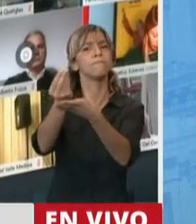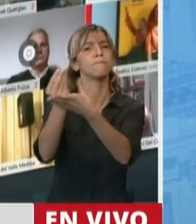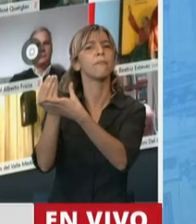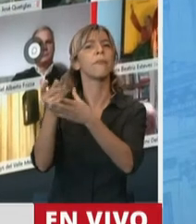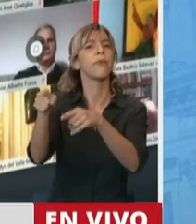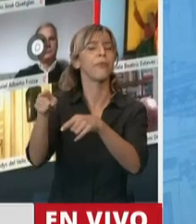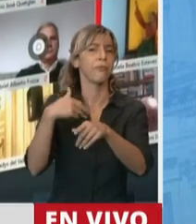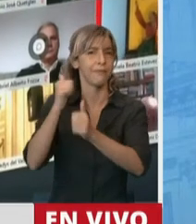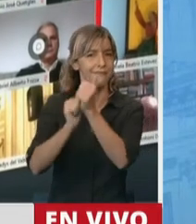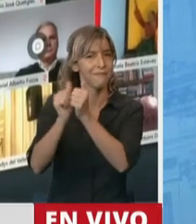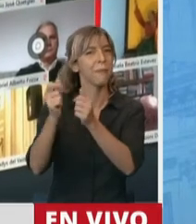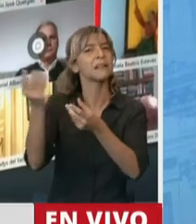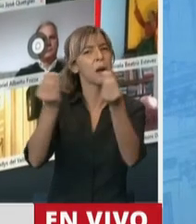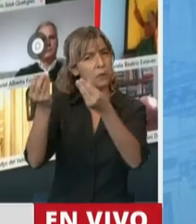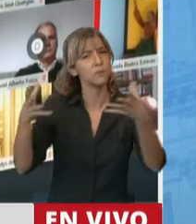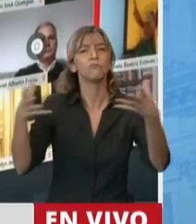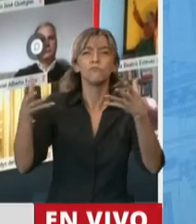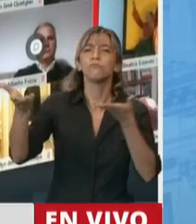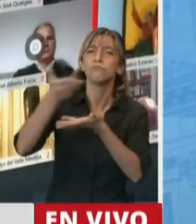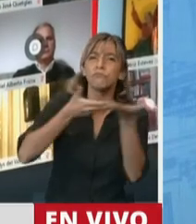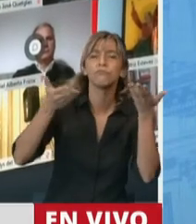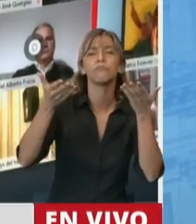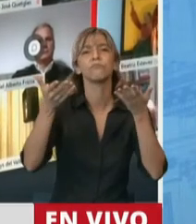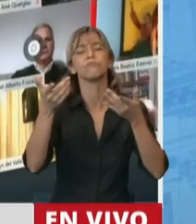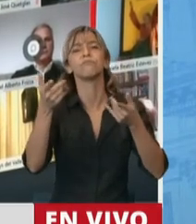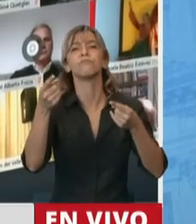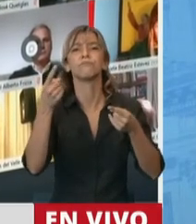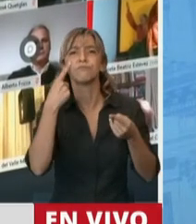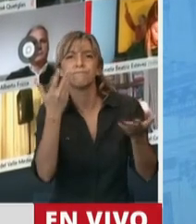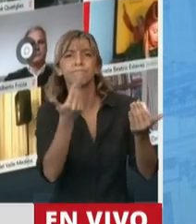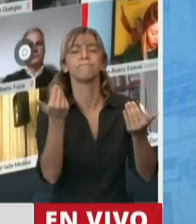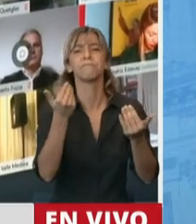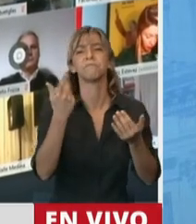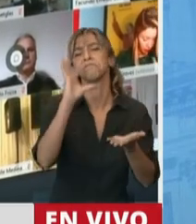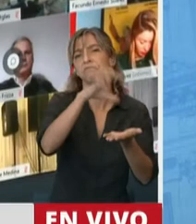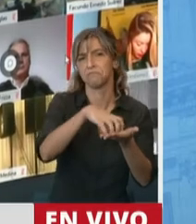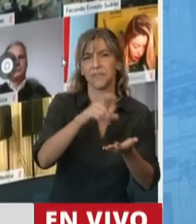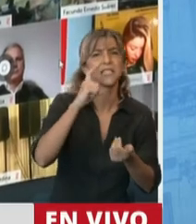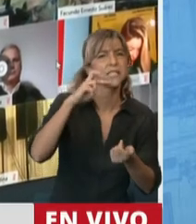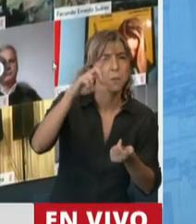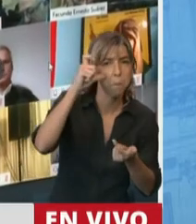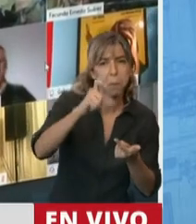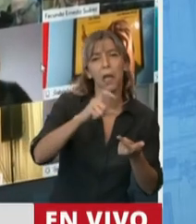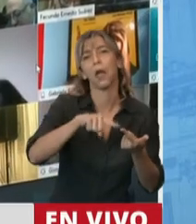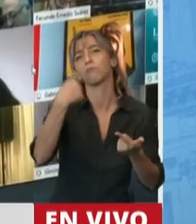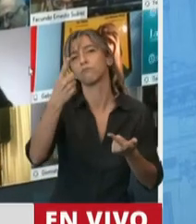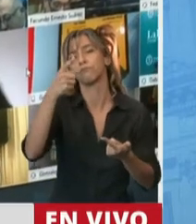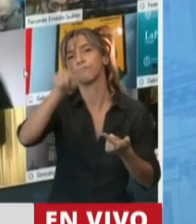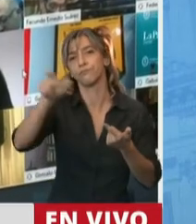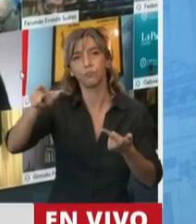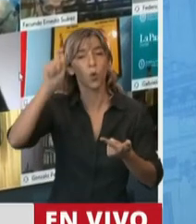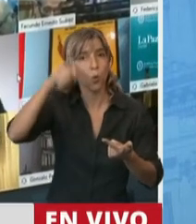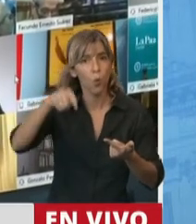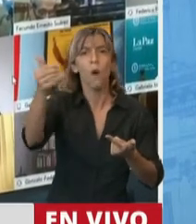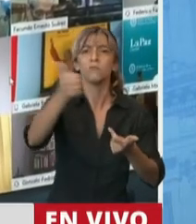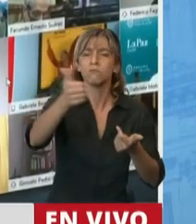la presidenta de la comisión, hemos escuchado representantes de CPEC, hemos escuchado a jueces, y sin